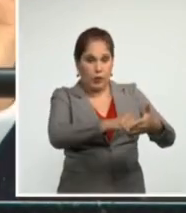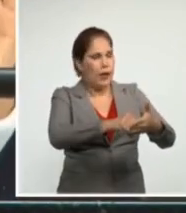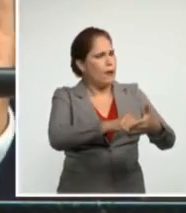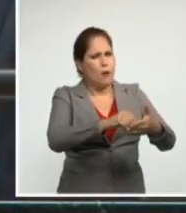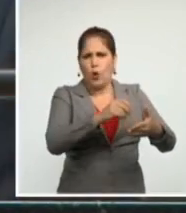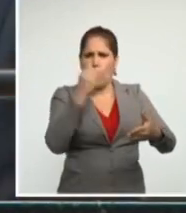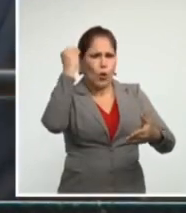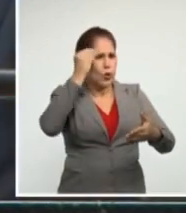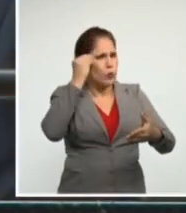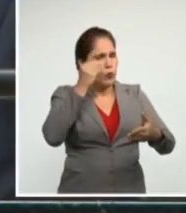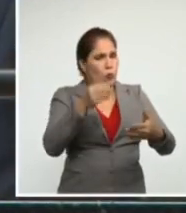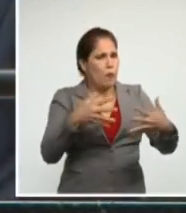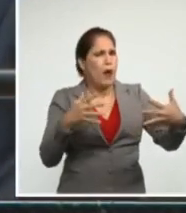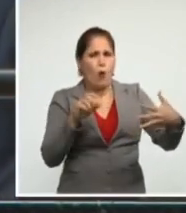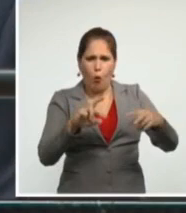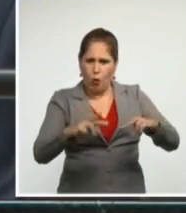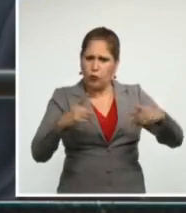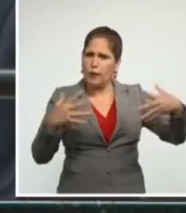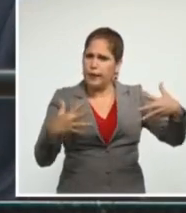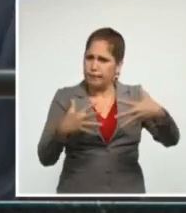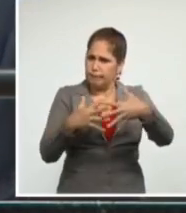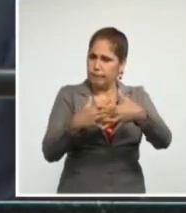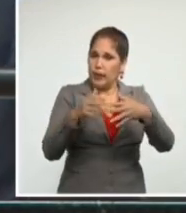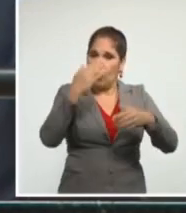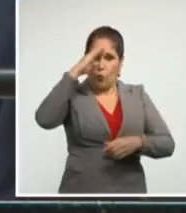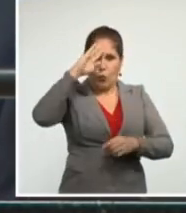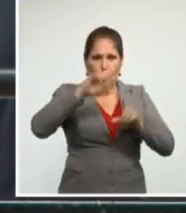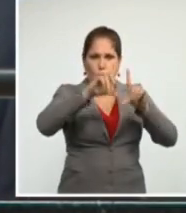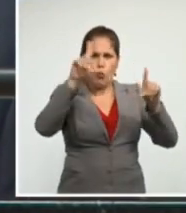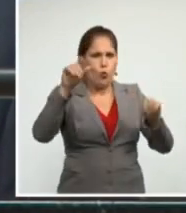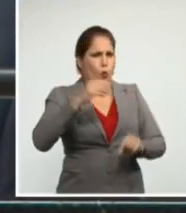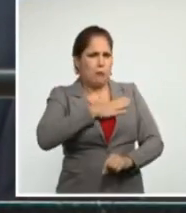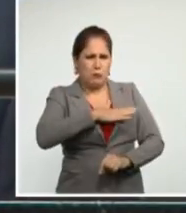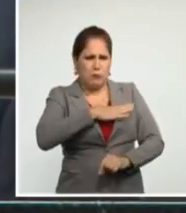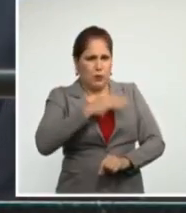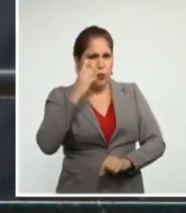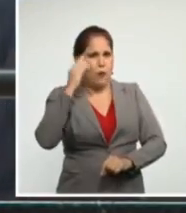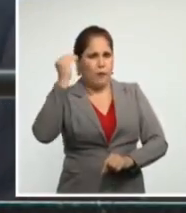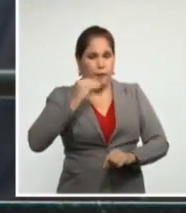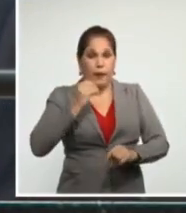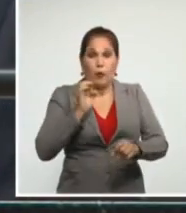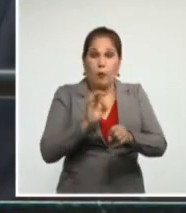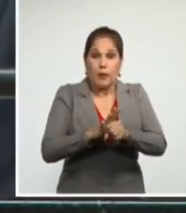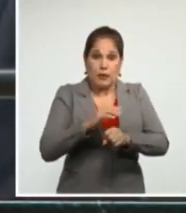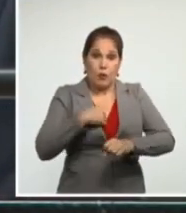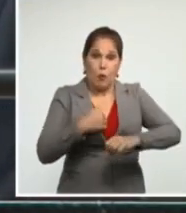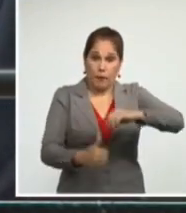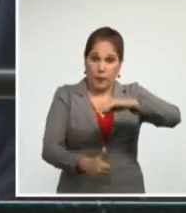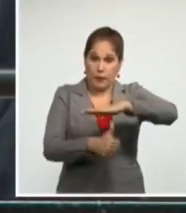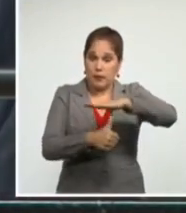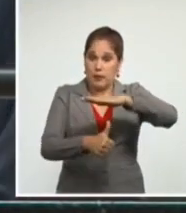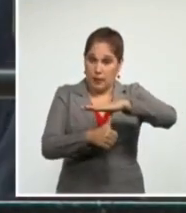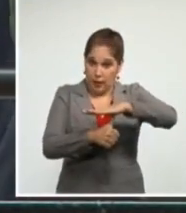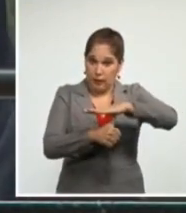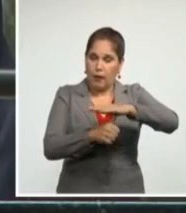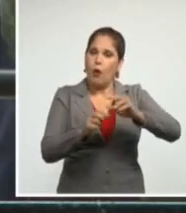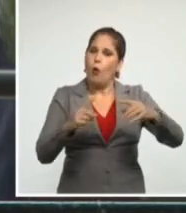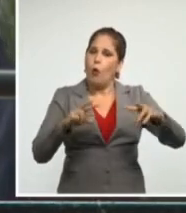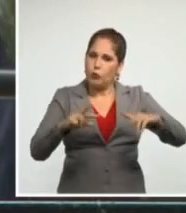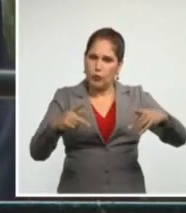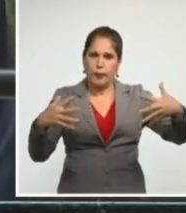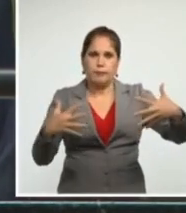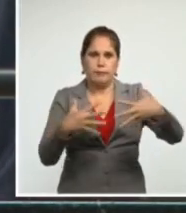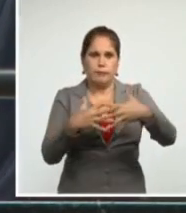rápidamente las acciones tomadas por el gobierno de Donald Trump, en particular